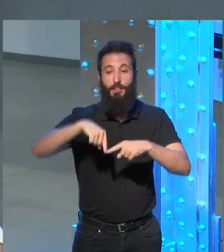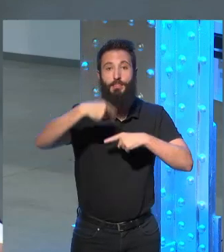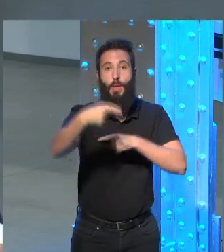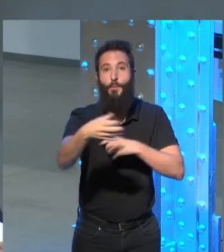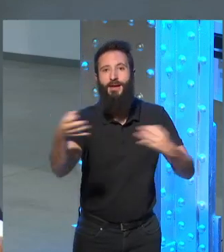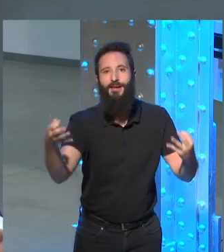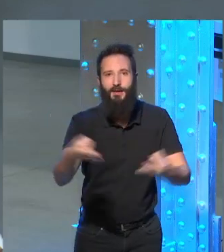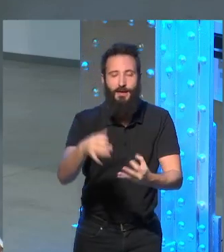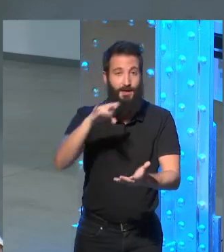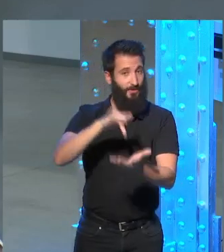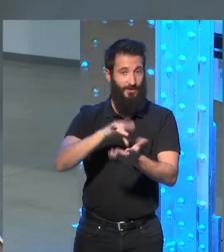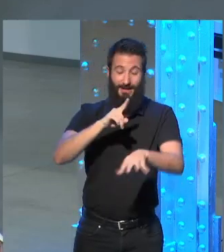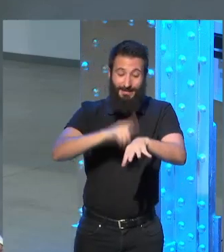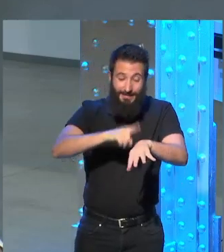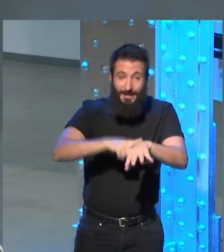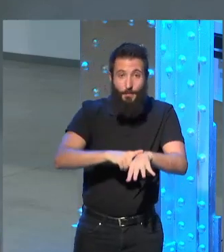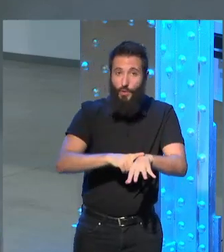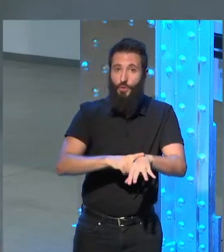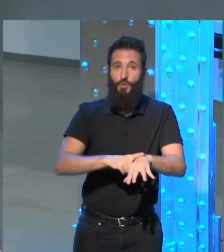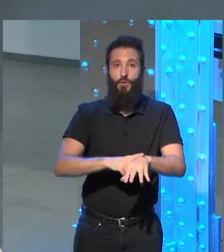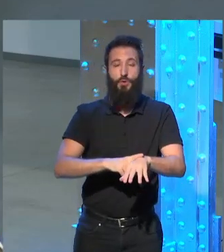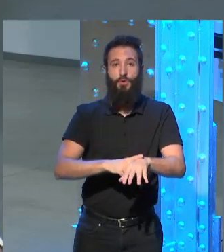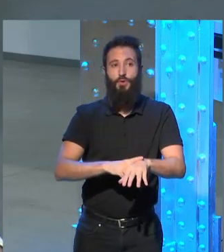claro el tiempo eso es yo yo